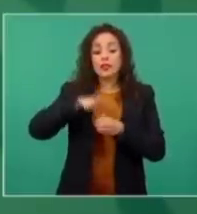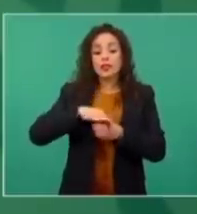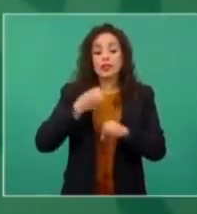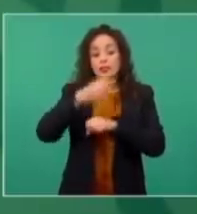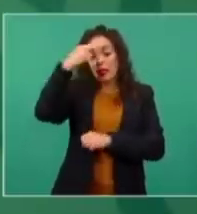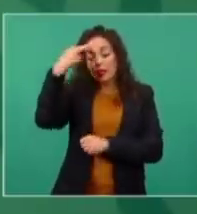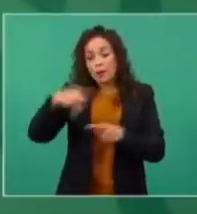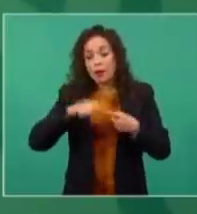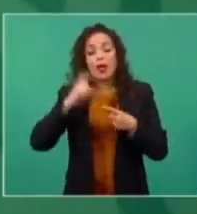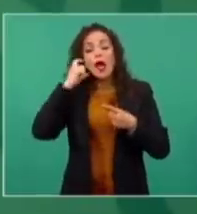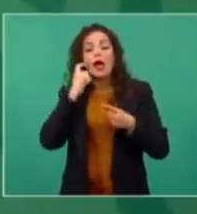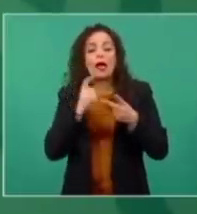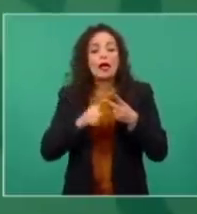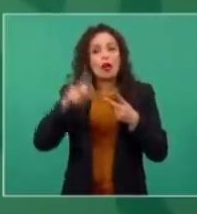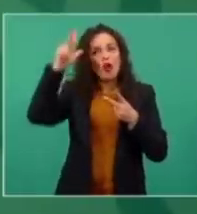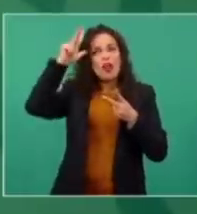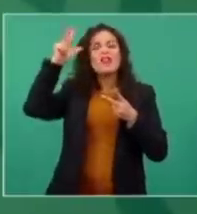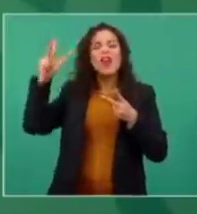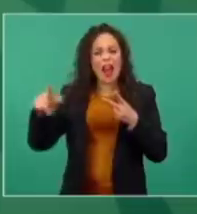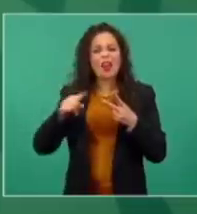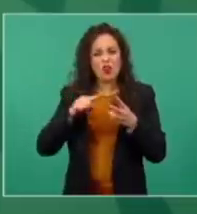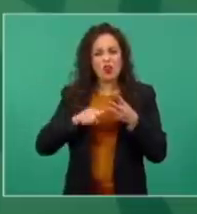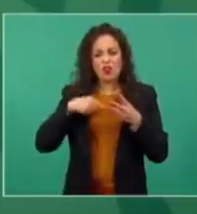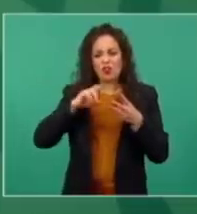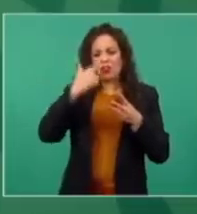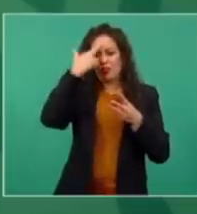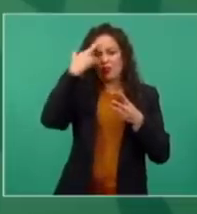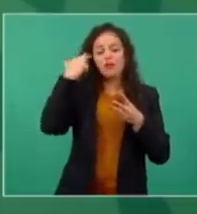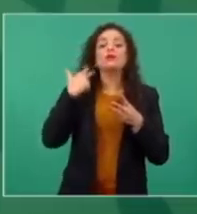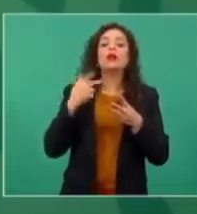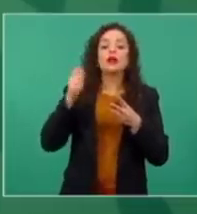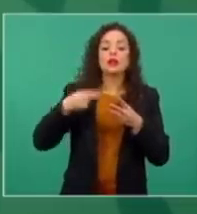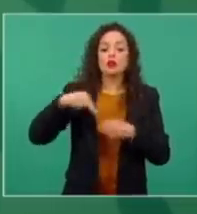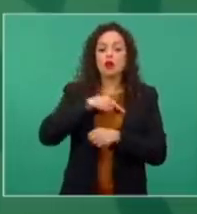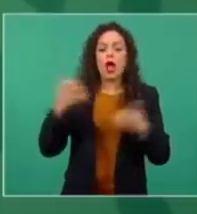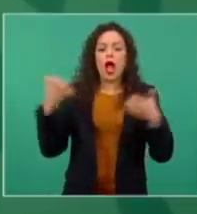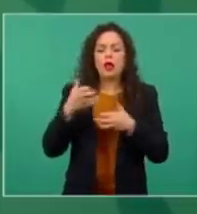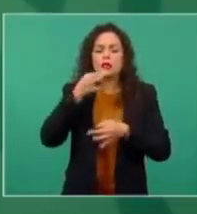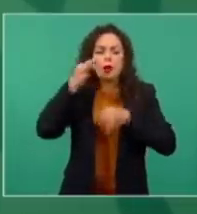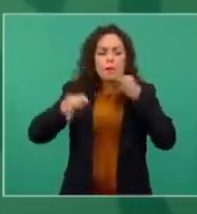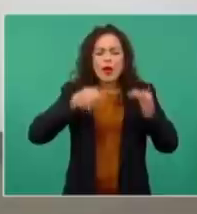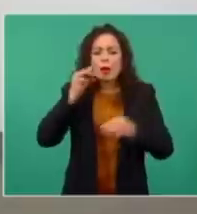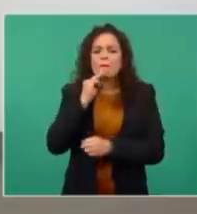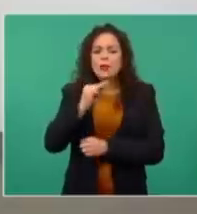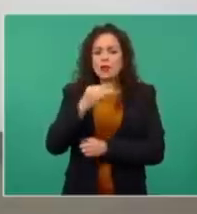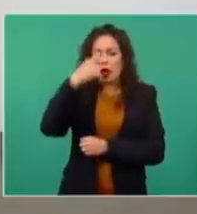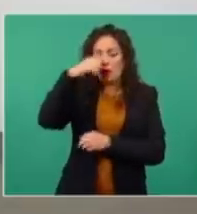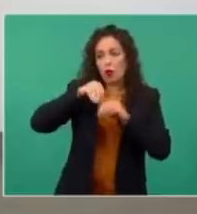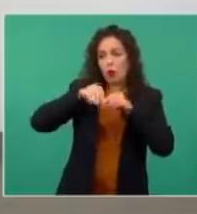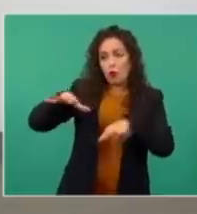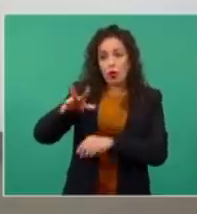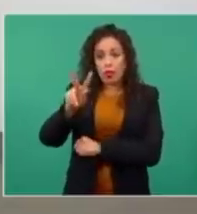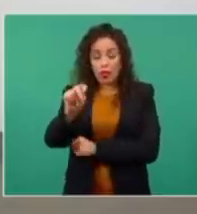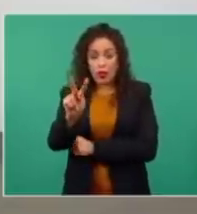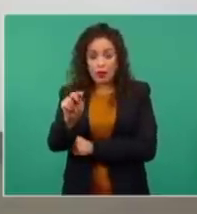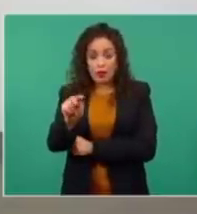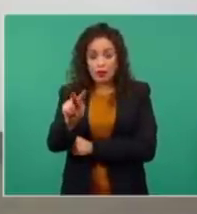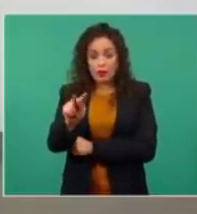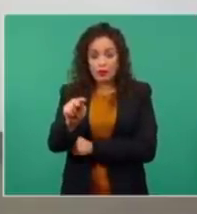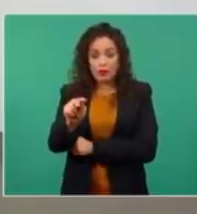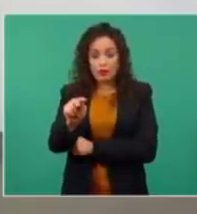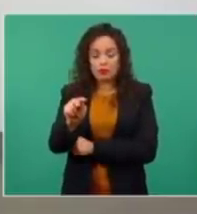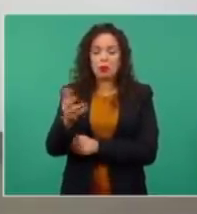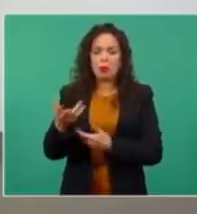Guerrero y en Hidalgo, me acuerdo. Y habíamos hecho unos mensajes para la televisión. Y hicimos